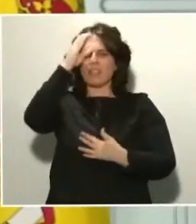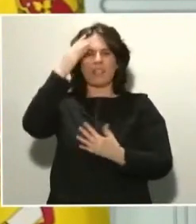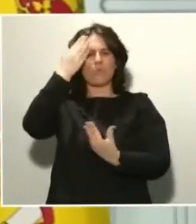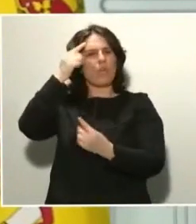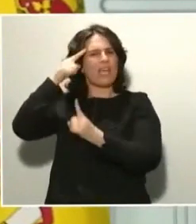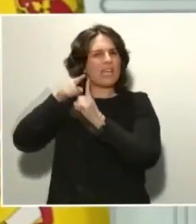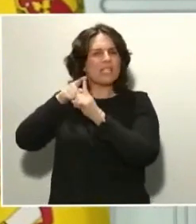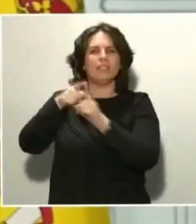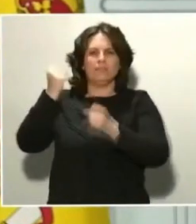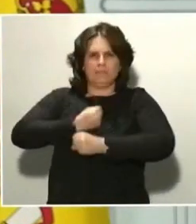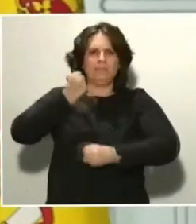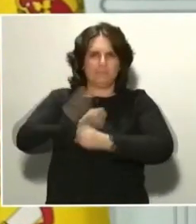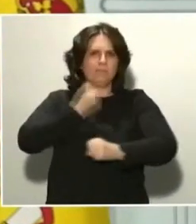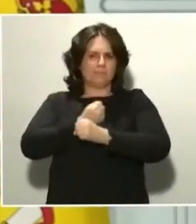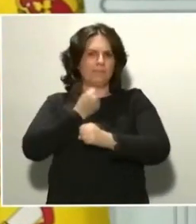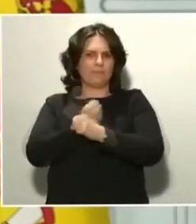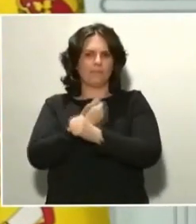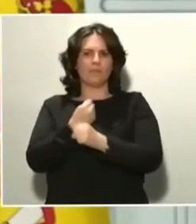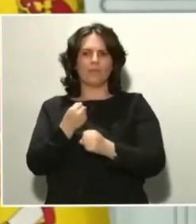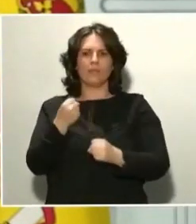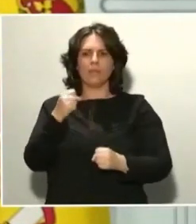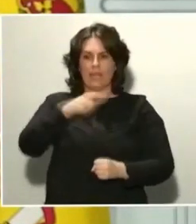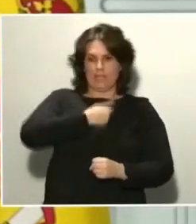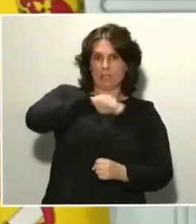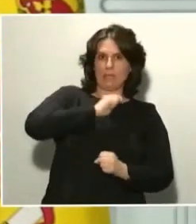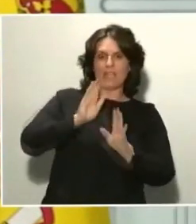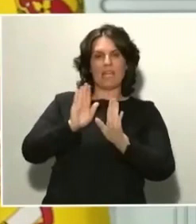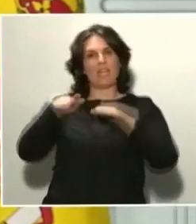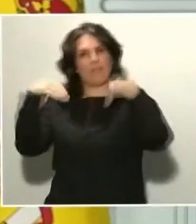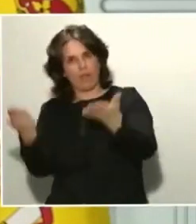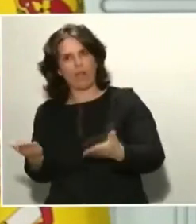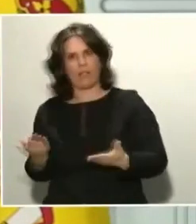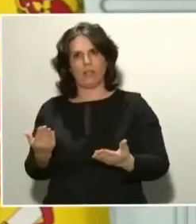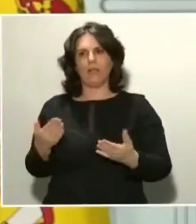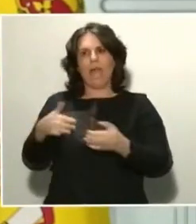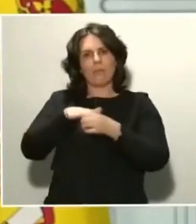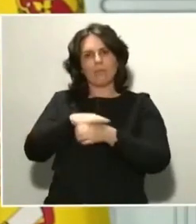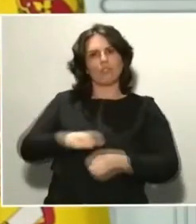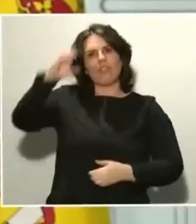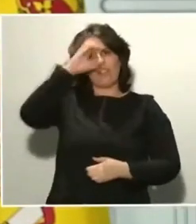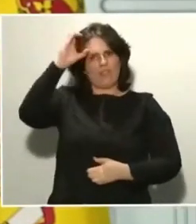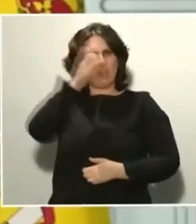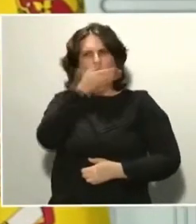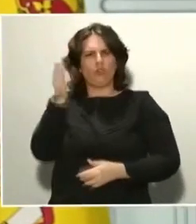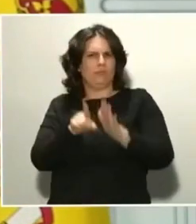trabajando con algunos de los centros y organizaciones del ámbito científico más avanzados del mundo y compartiendo experiencias y conocimiento